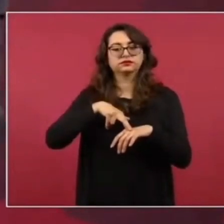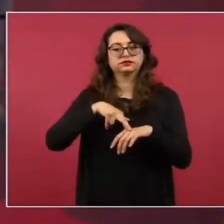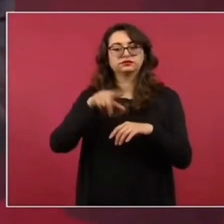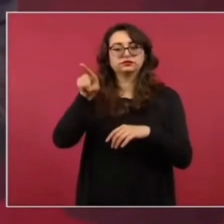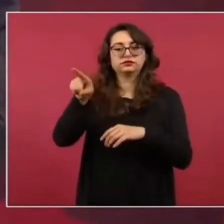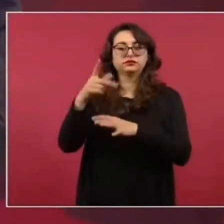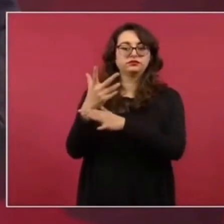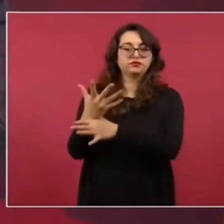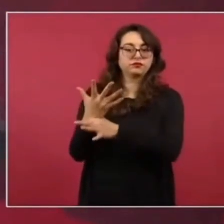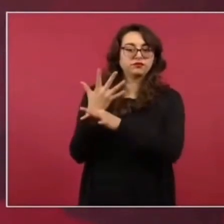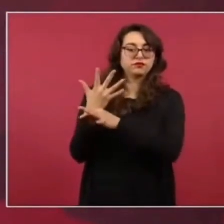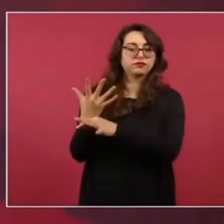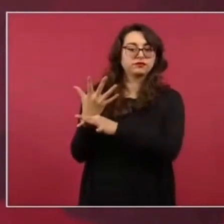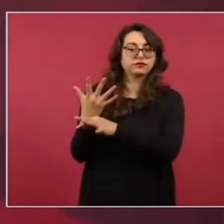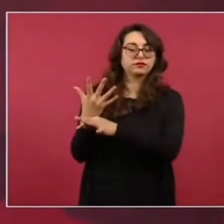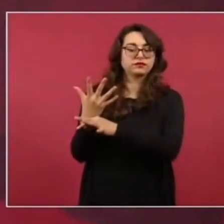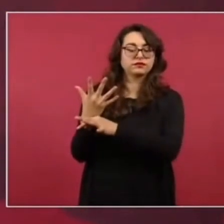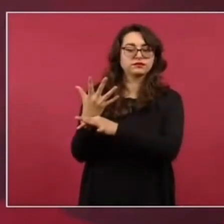sostener y